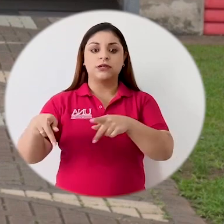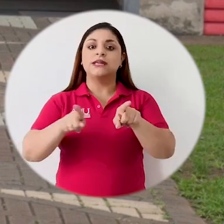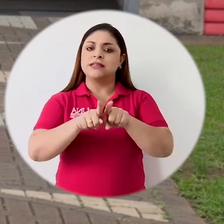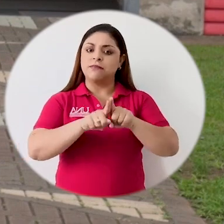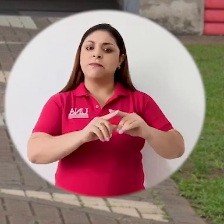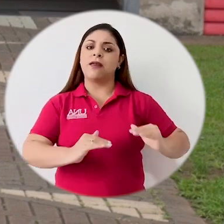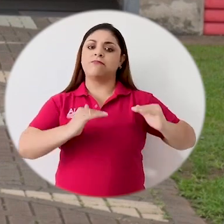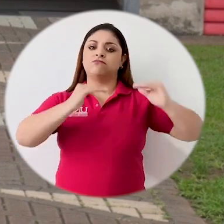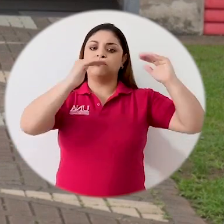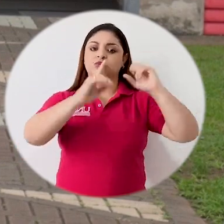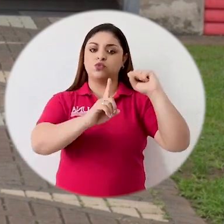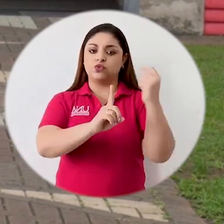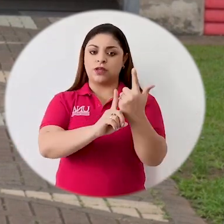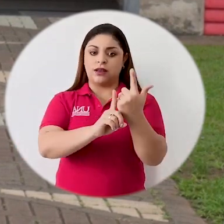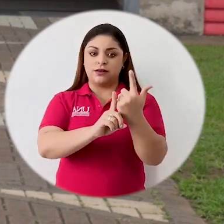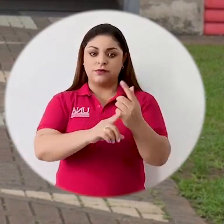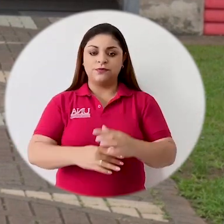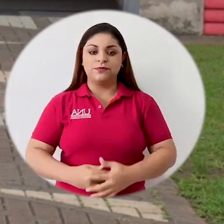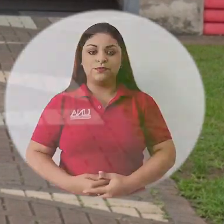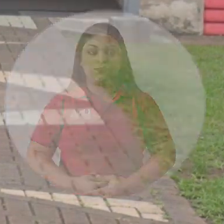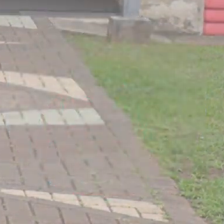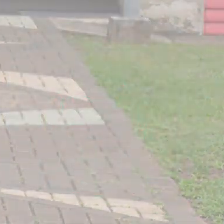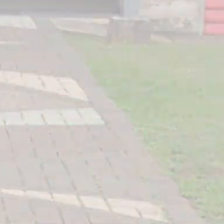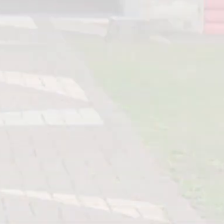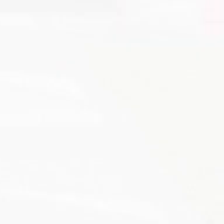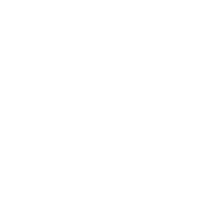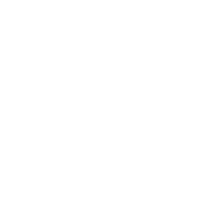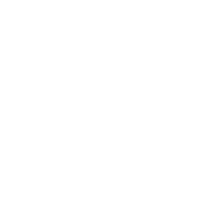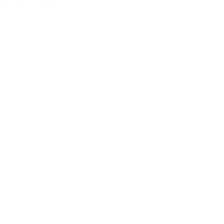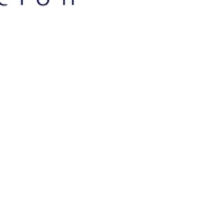de las personas, así como también para ese ascenso social.